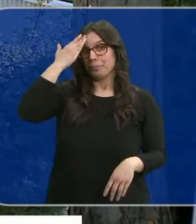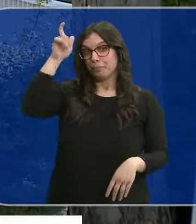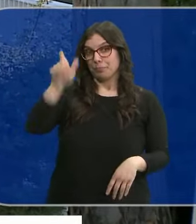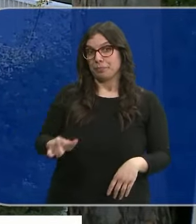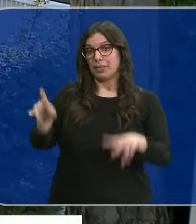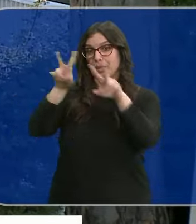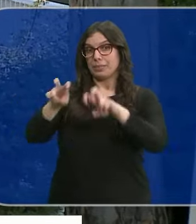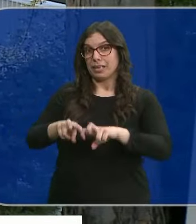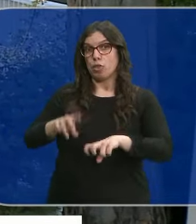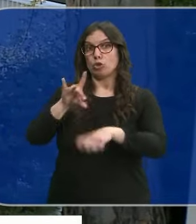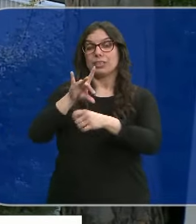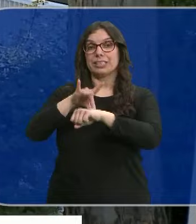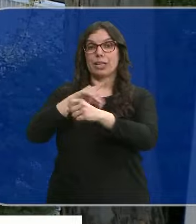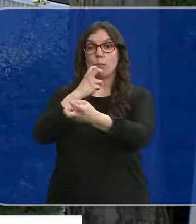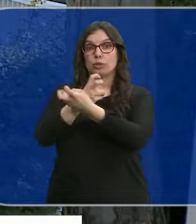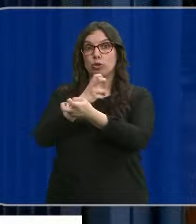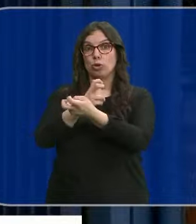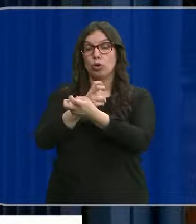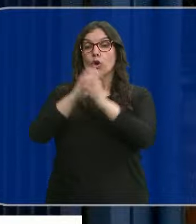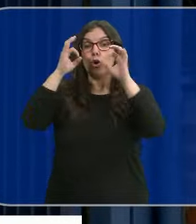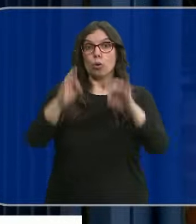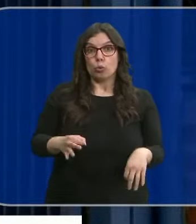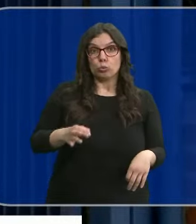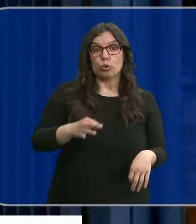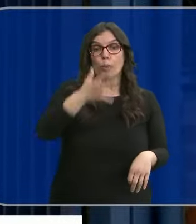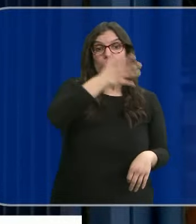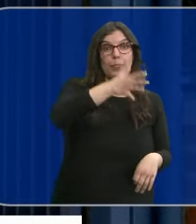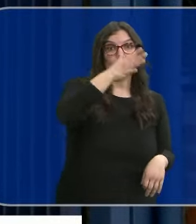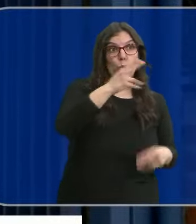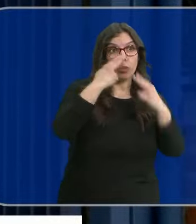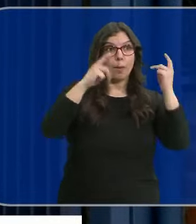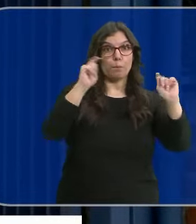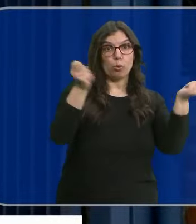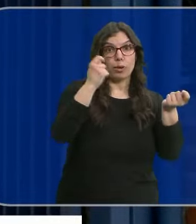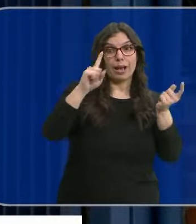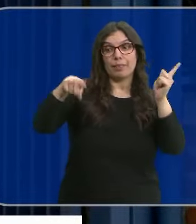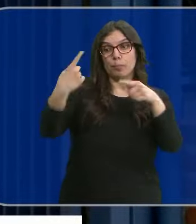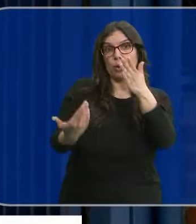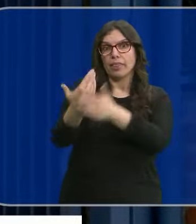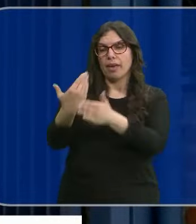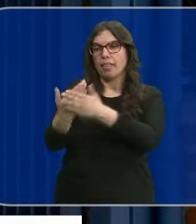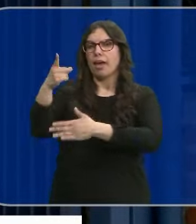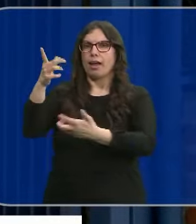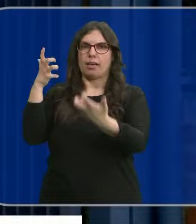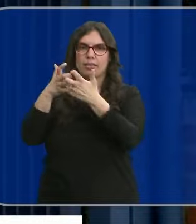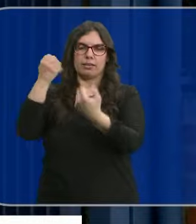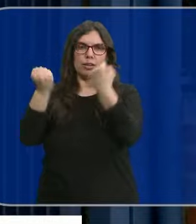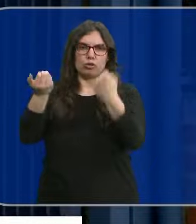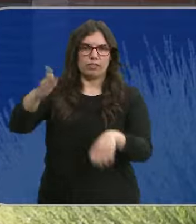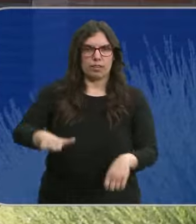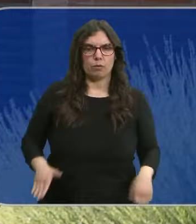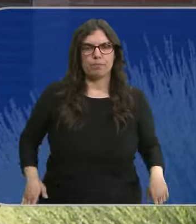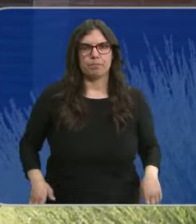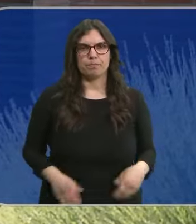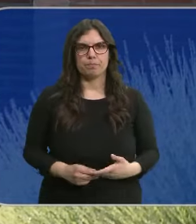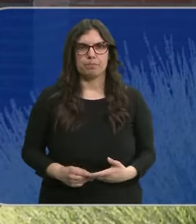traumatólogo, falleció en un accidente de tráfico pocos días después de que las denuncias se hicieran públicas por parte de trabajadores del centro hospitalario.